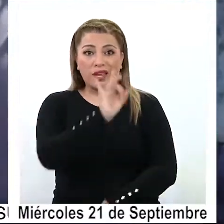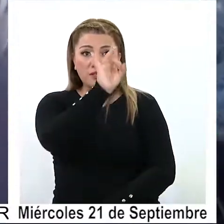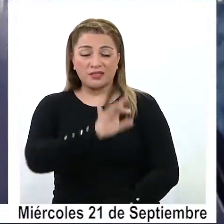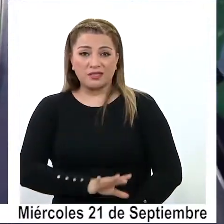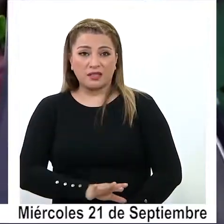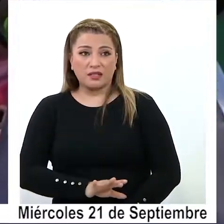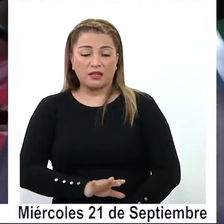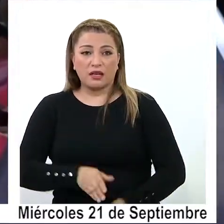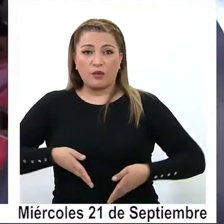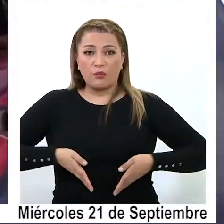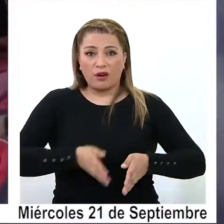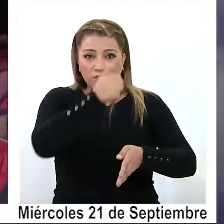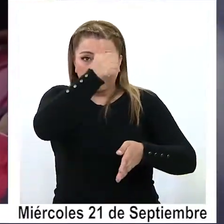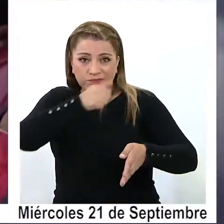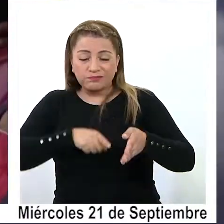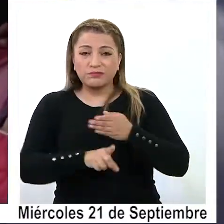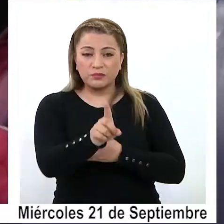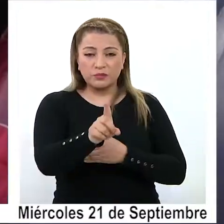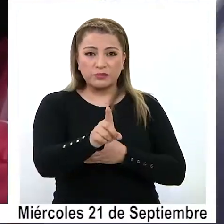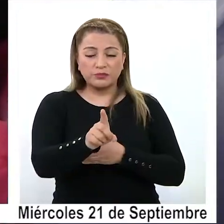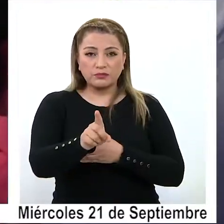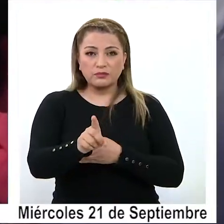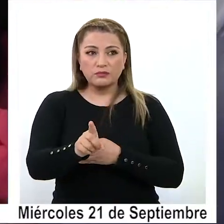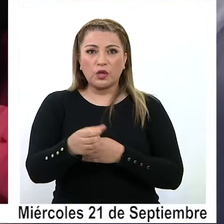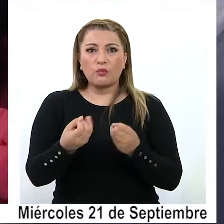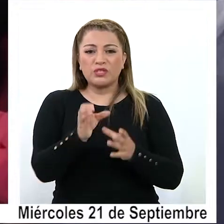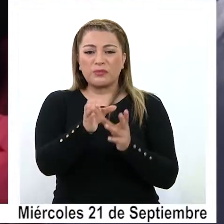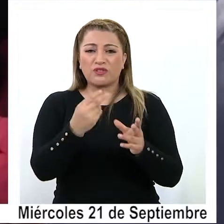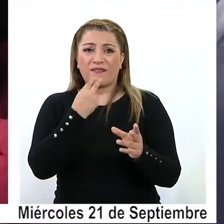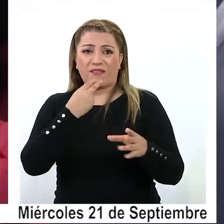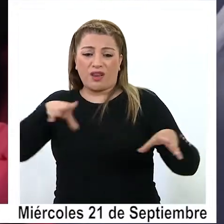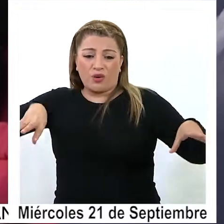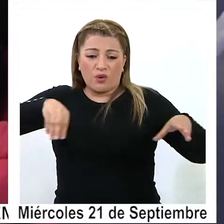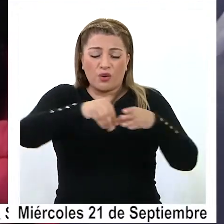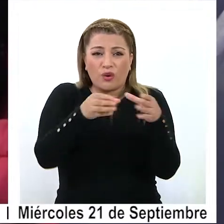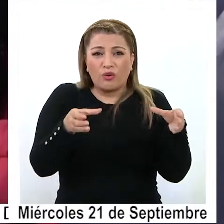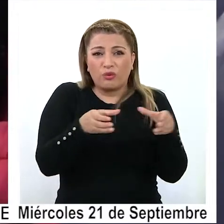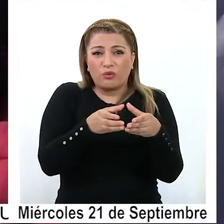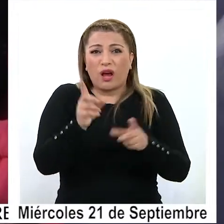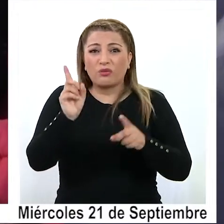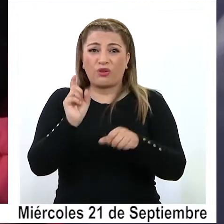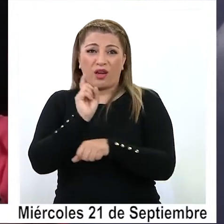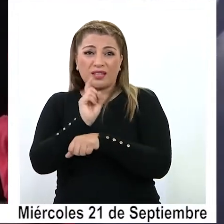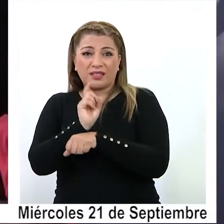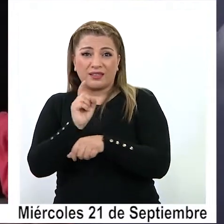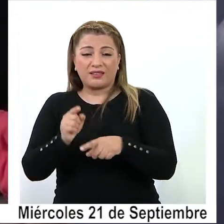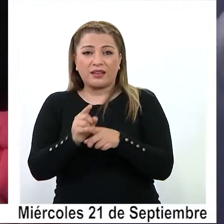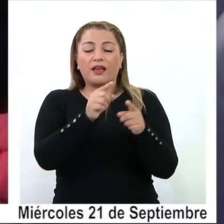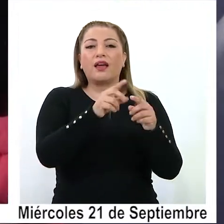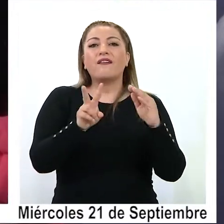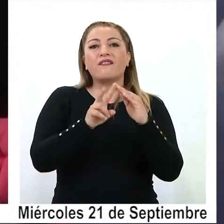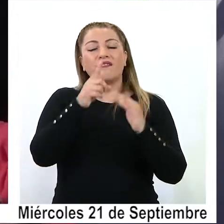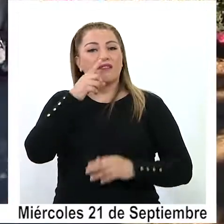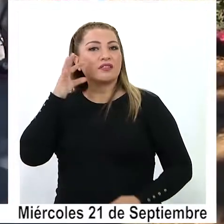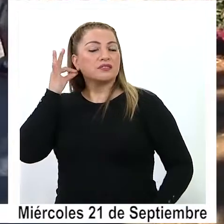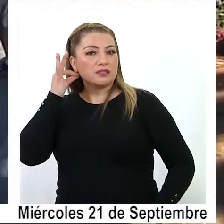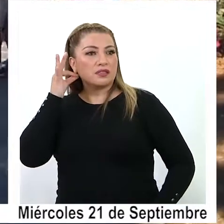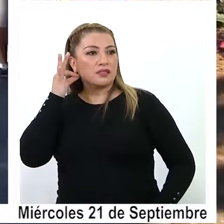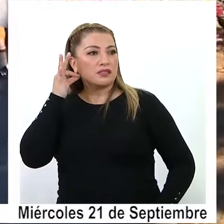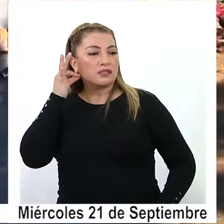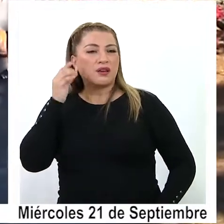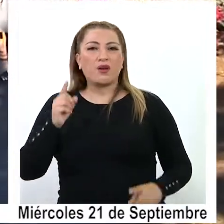por pasos irregulares, hacinamiento que también originó críticas entre los vecinos por